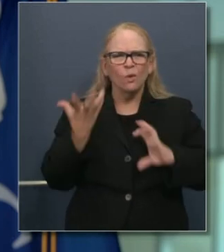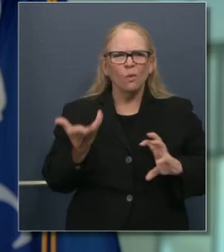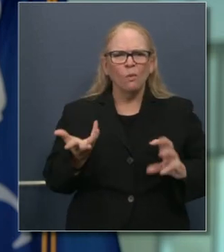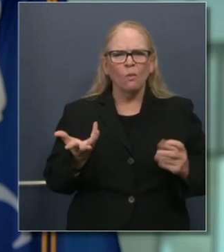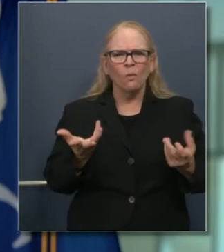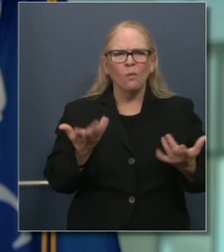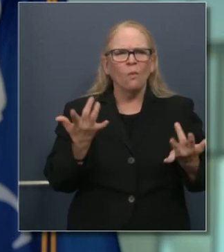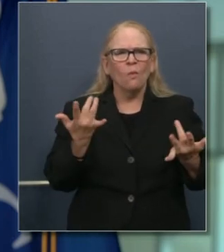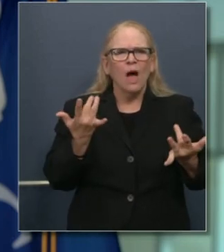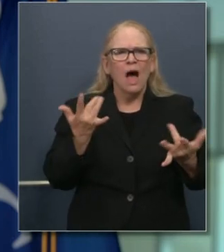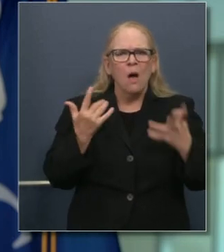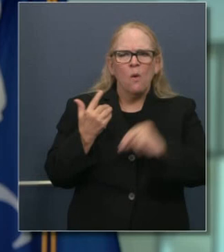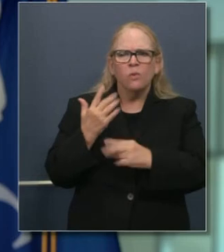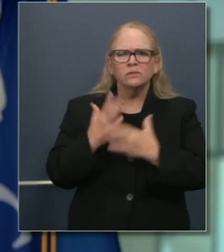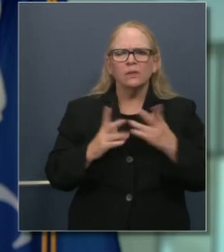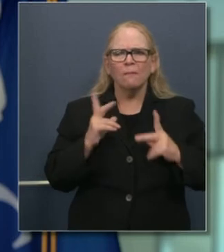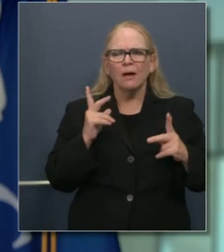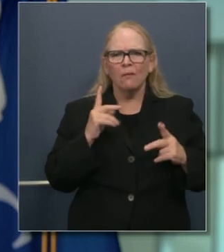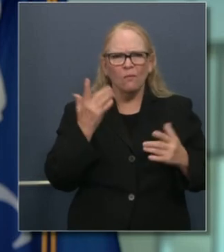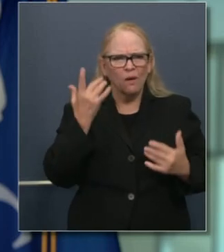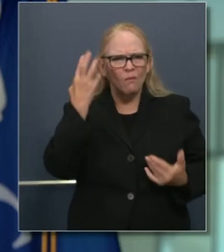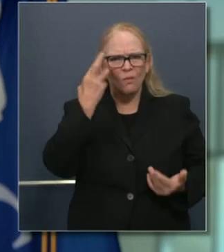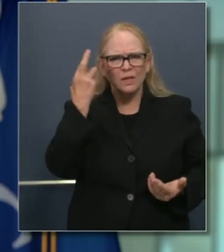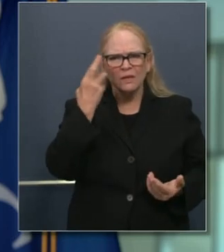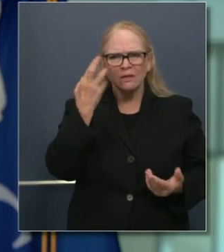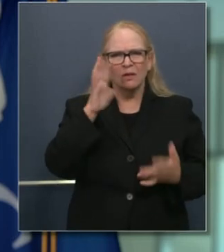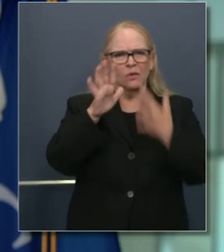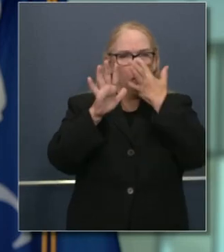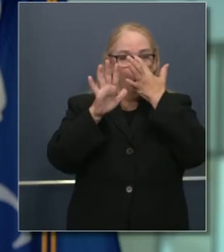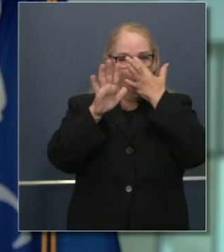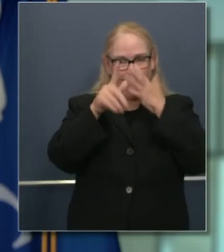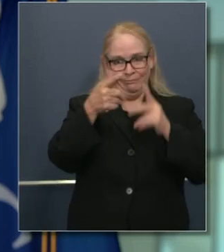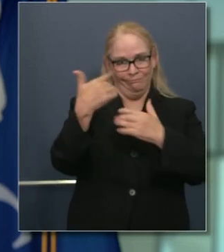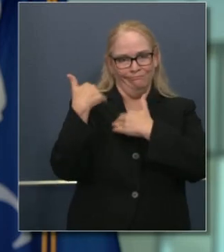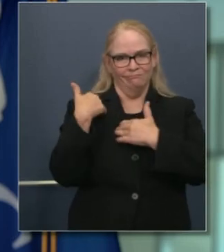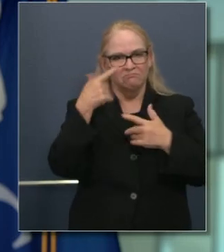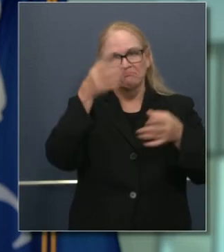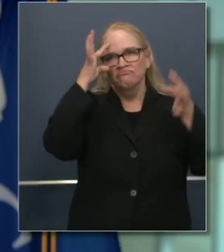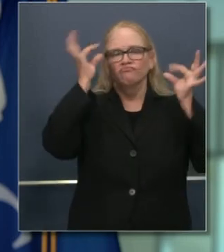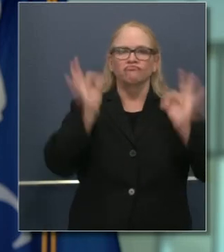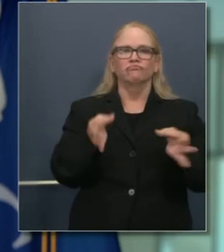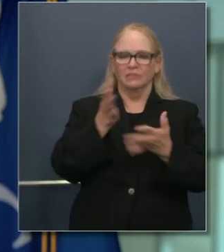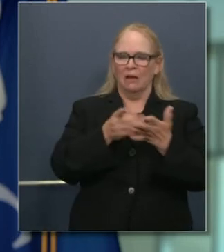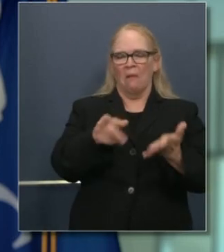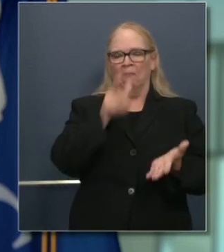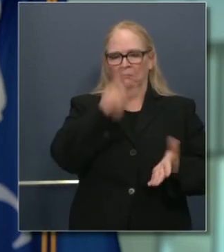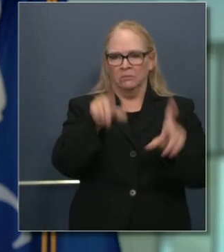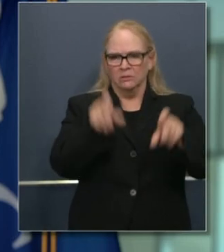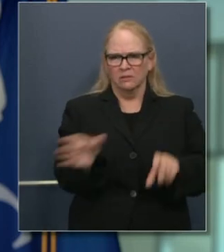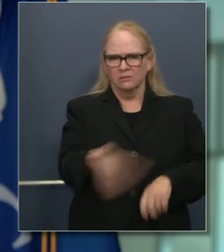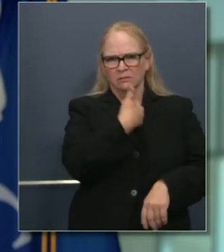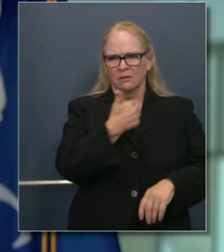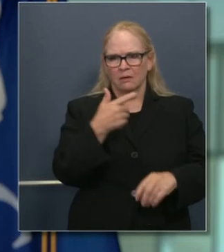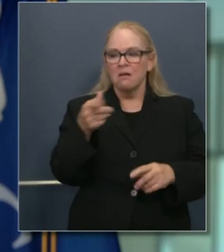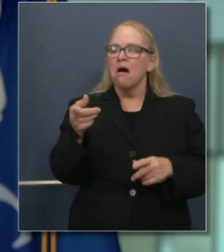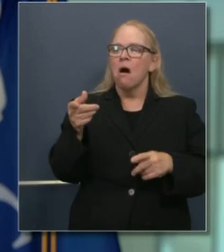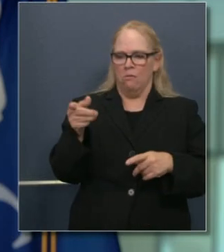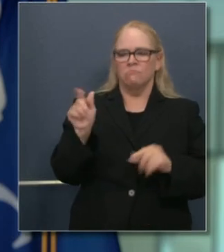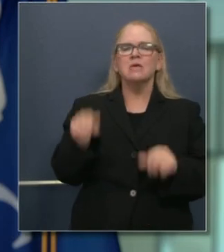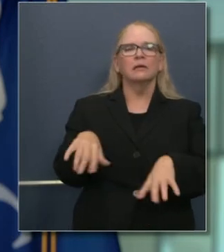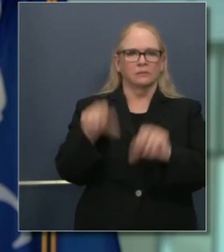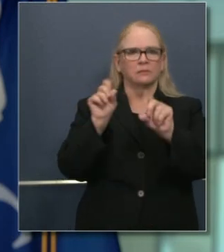puede usted decir cuáles son los tiempos, cuál es el espacio en cuanto a lo que ha determinado la